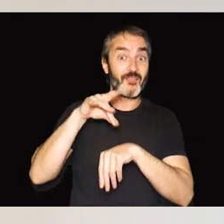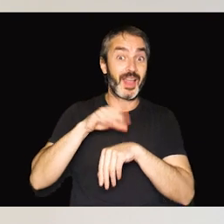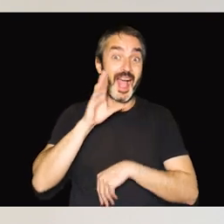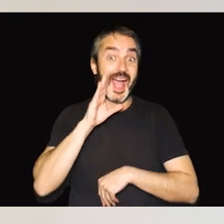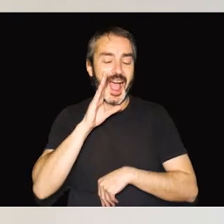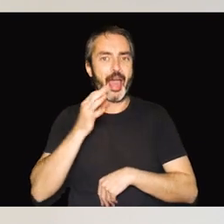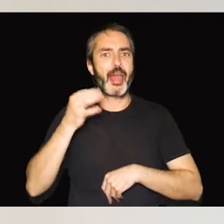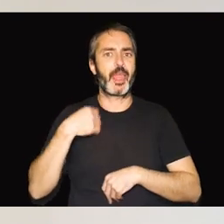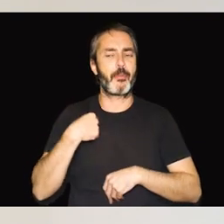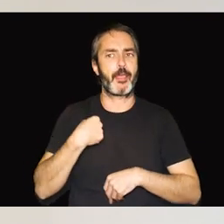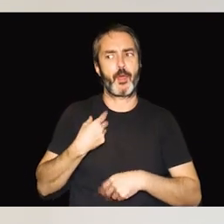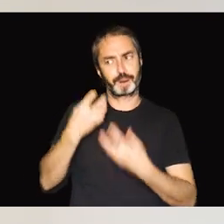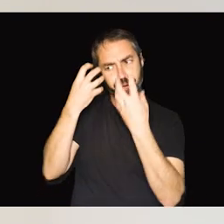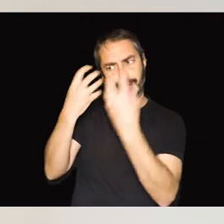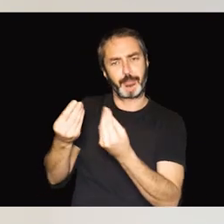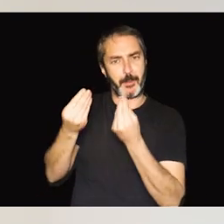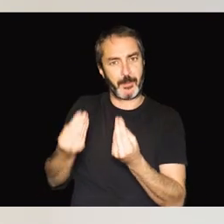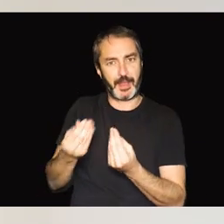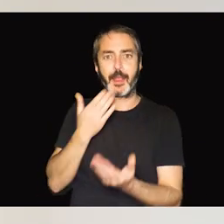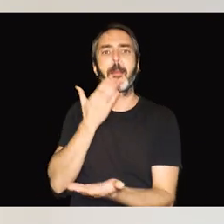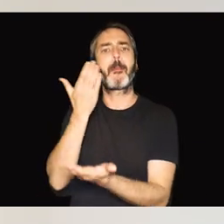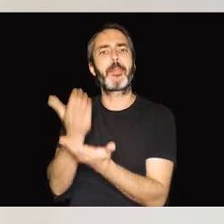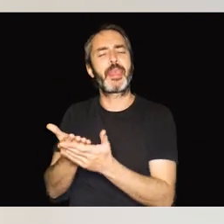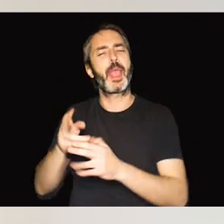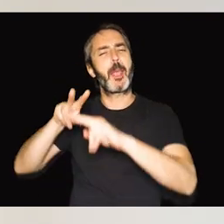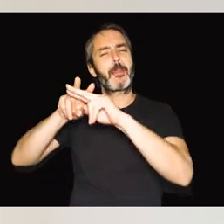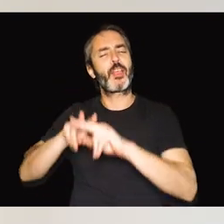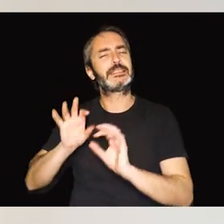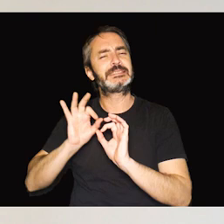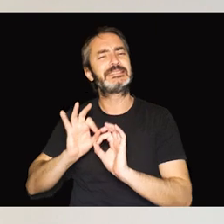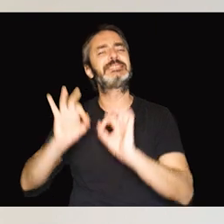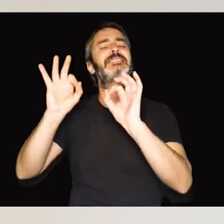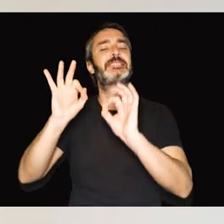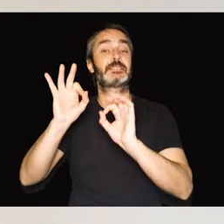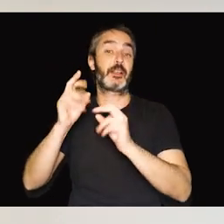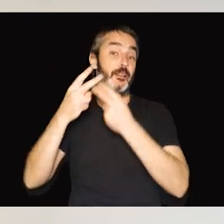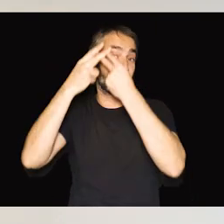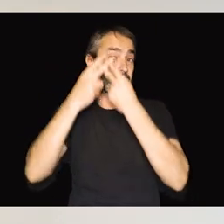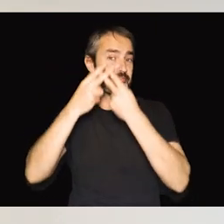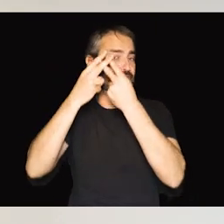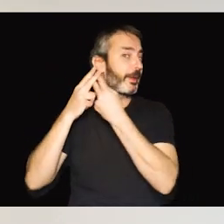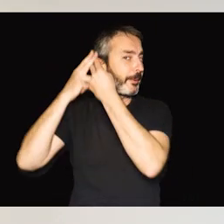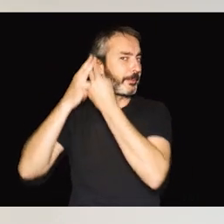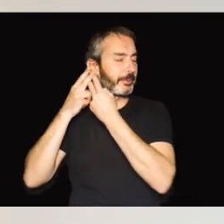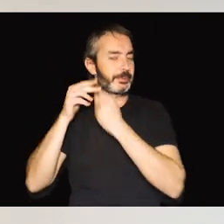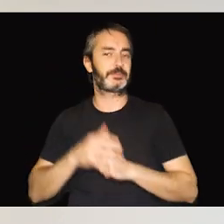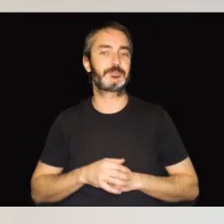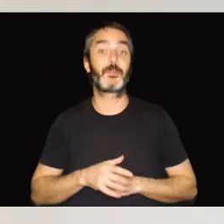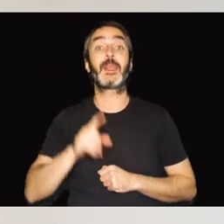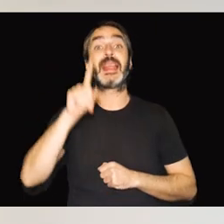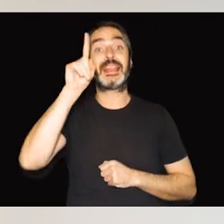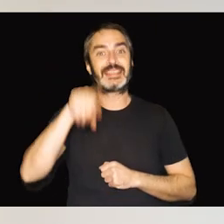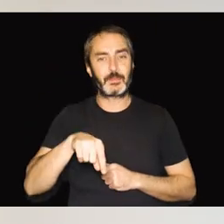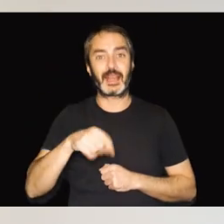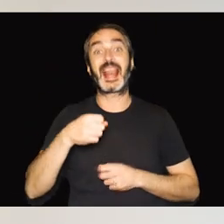debemos estar especialmente alerta y solicitar una valoración específica de visión y de audición. También deberíamos tener presente